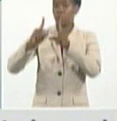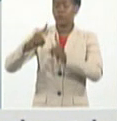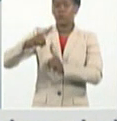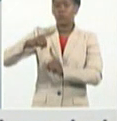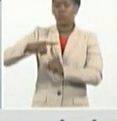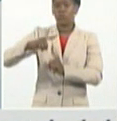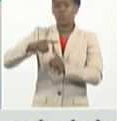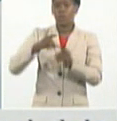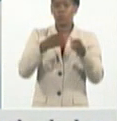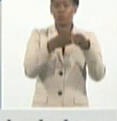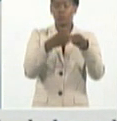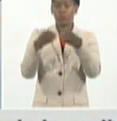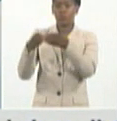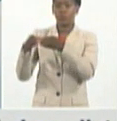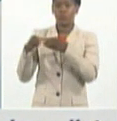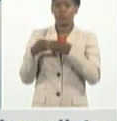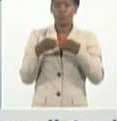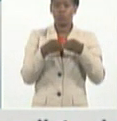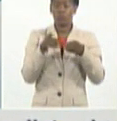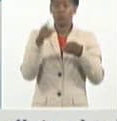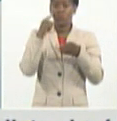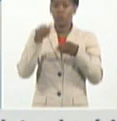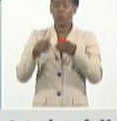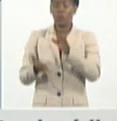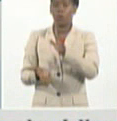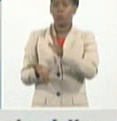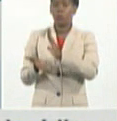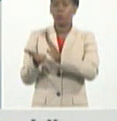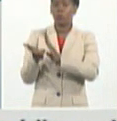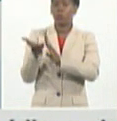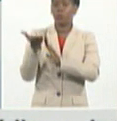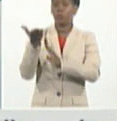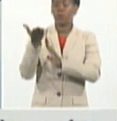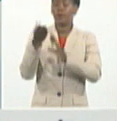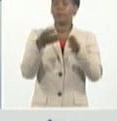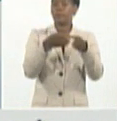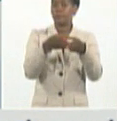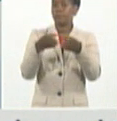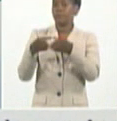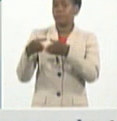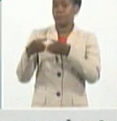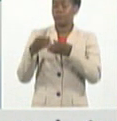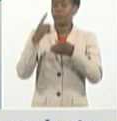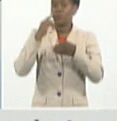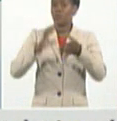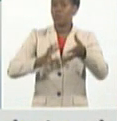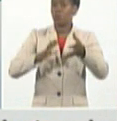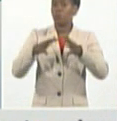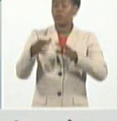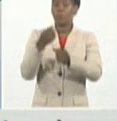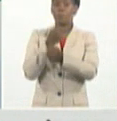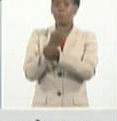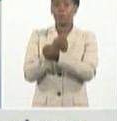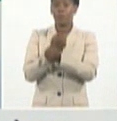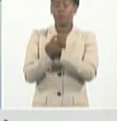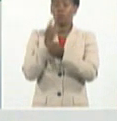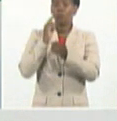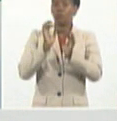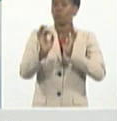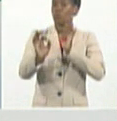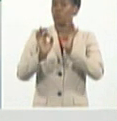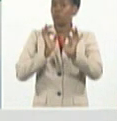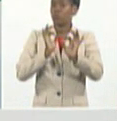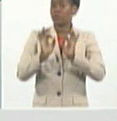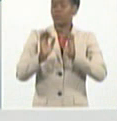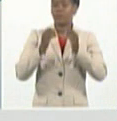en el día de ayer. Son cifras elevadas en todos los grupos de edades, que realmente